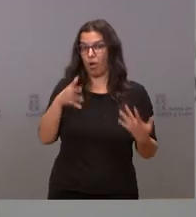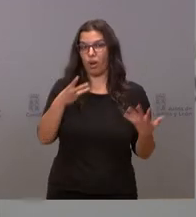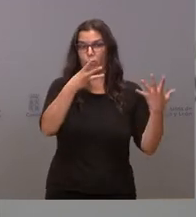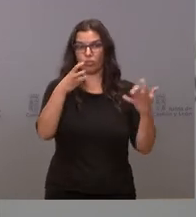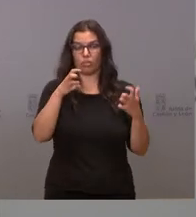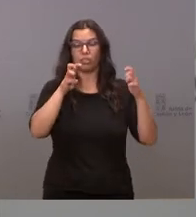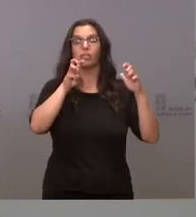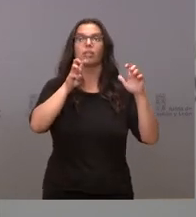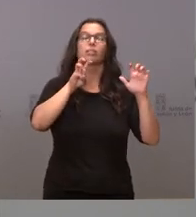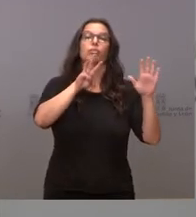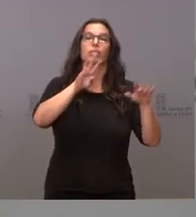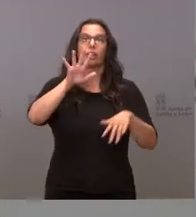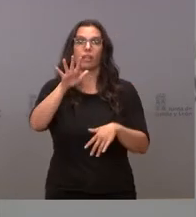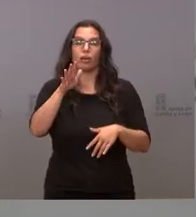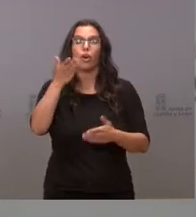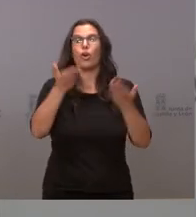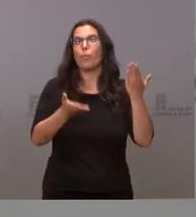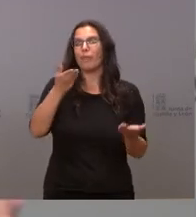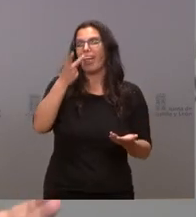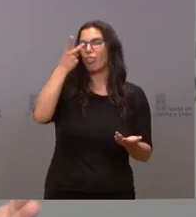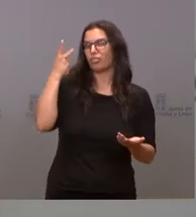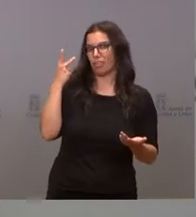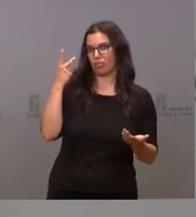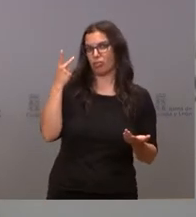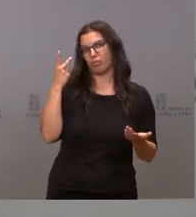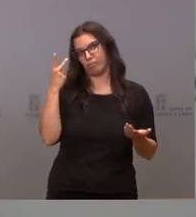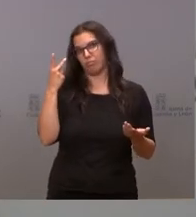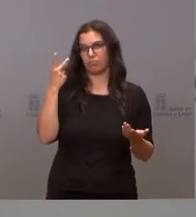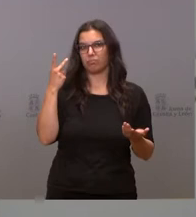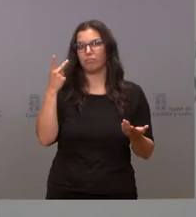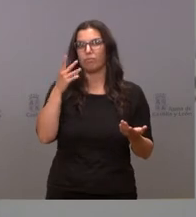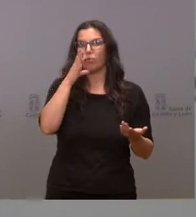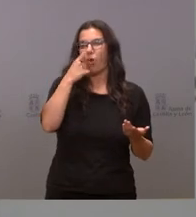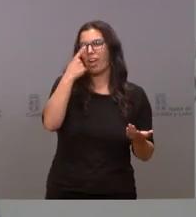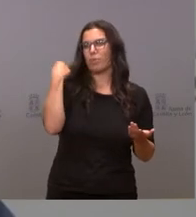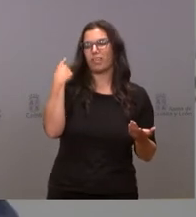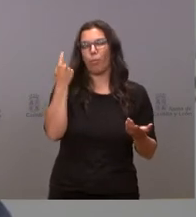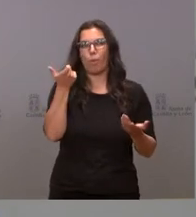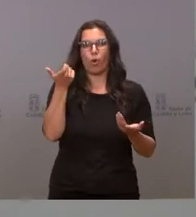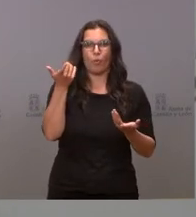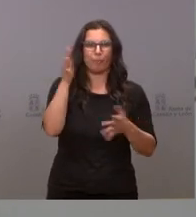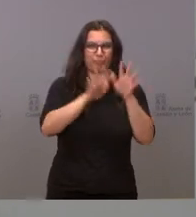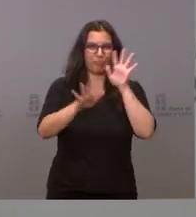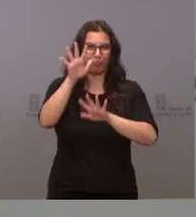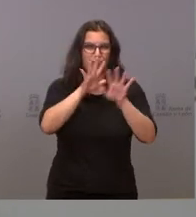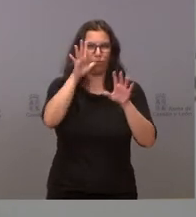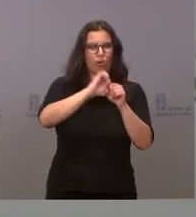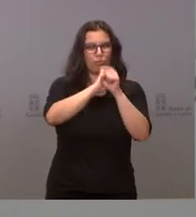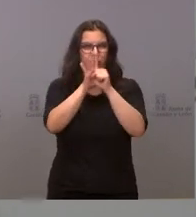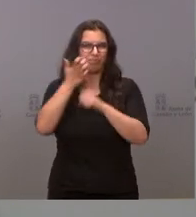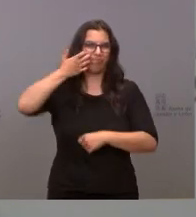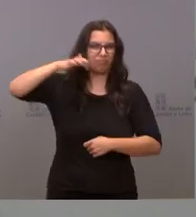querido comparar con el año 2019. Parecía que el año 2020, por la pandemia, fue un año